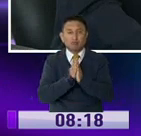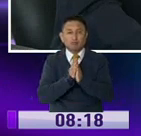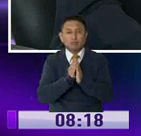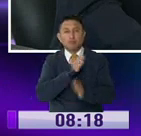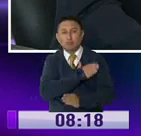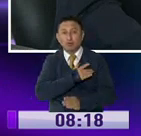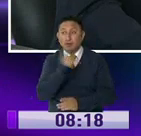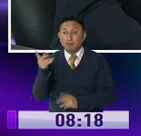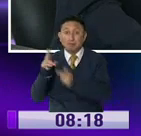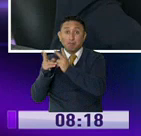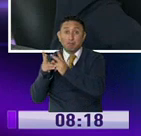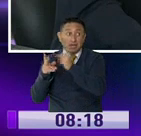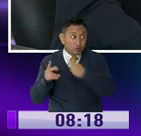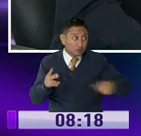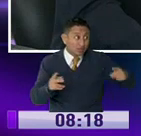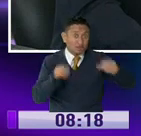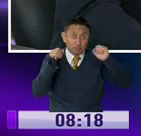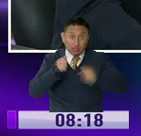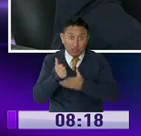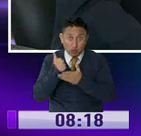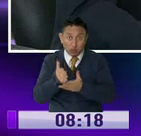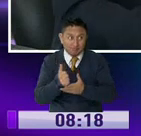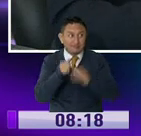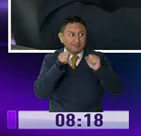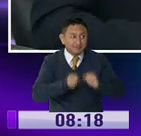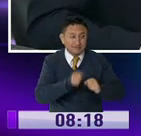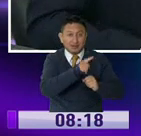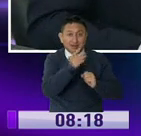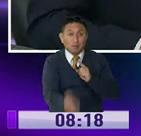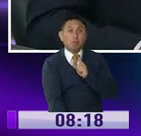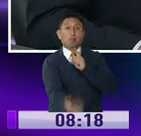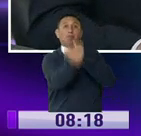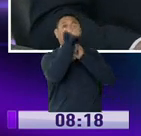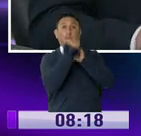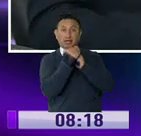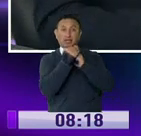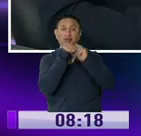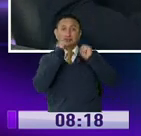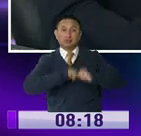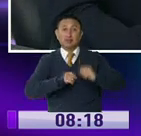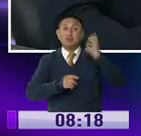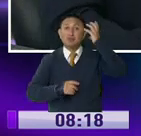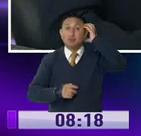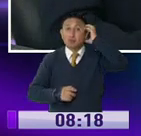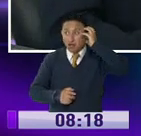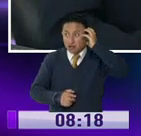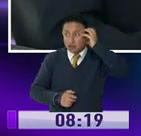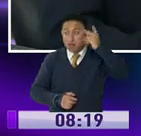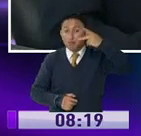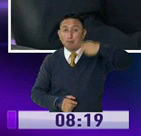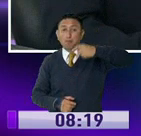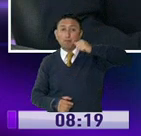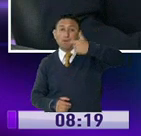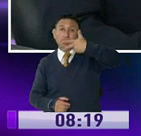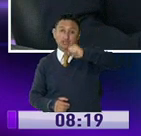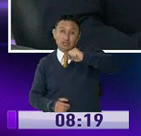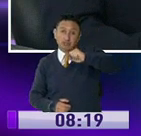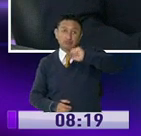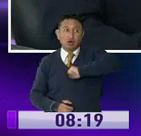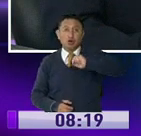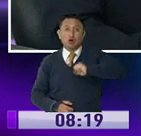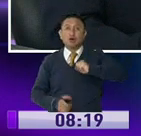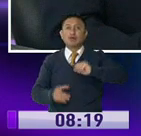por favor, a los vecinos que nos ayuden, haciéndonos llegar la información por medio de la radio, que puede ser Radio Pacha, o también